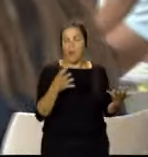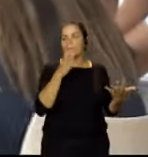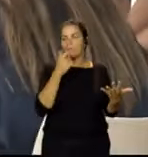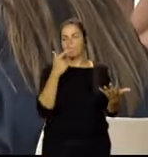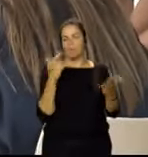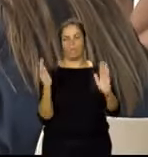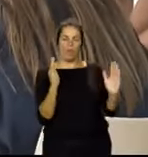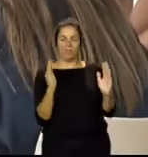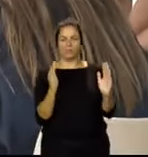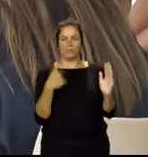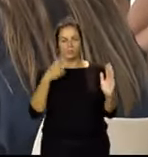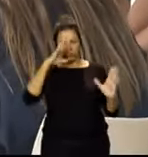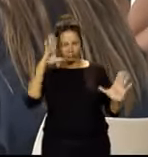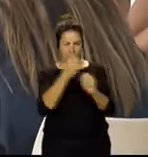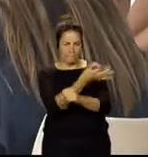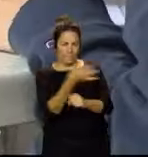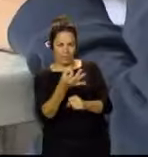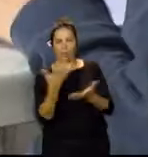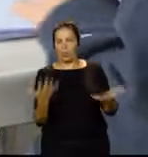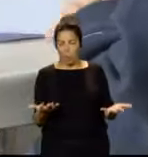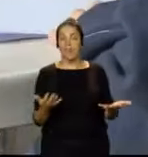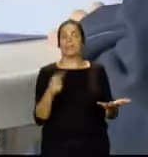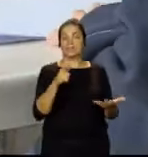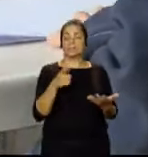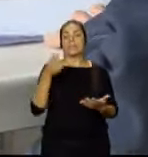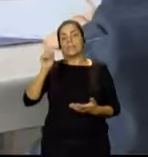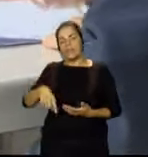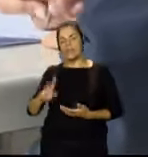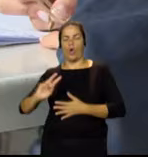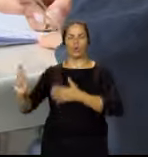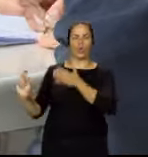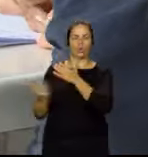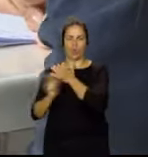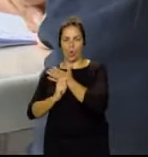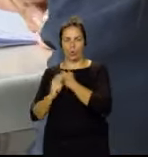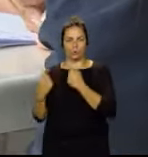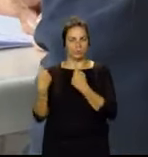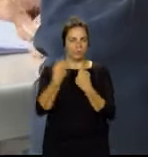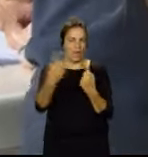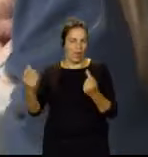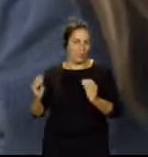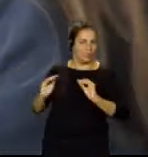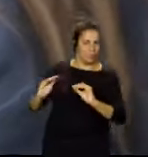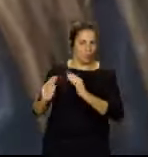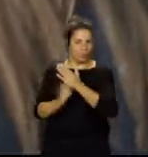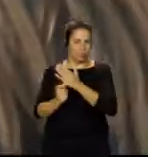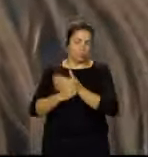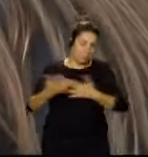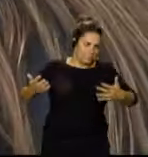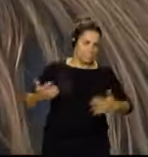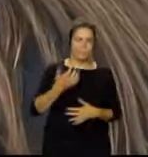efectivos cuando estamos concentrados, además de eso luego están los truquillos que cada uno aplica, pues no sé, por ejemplo,